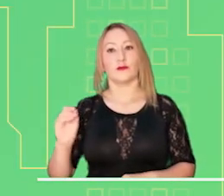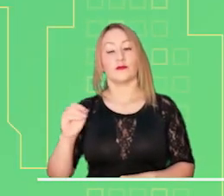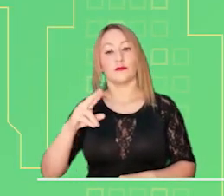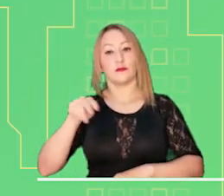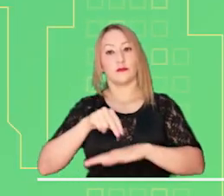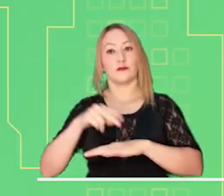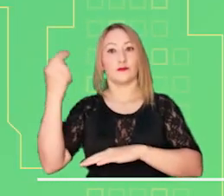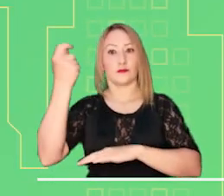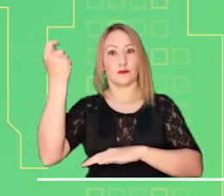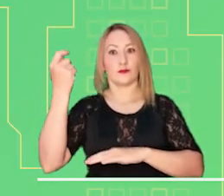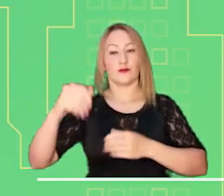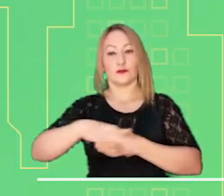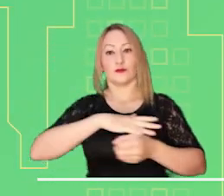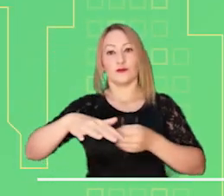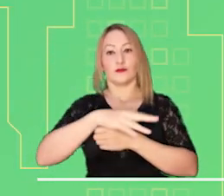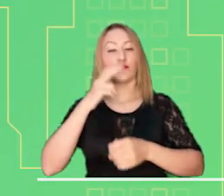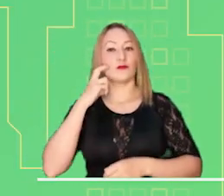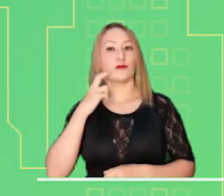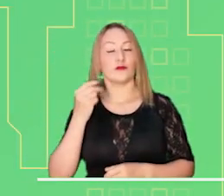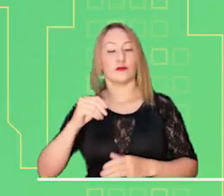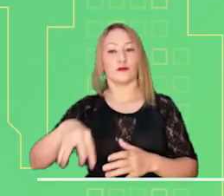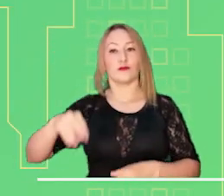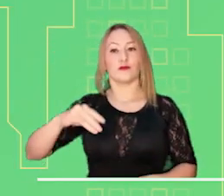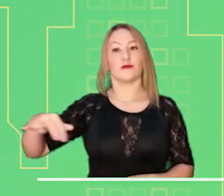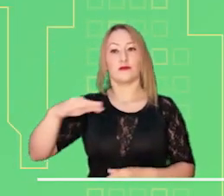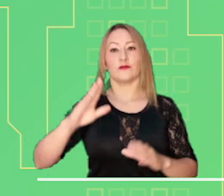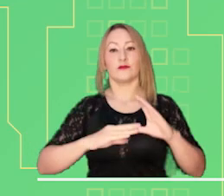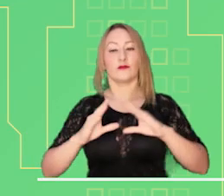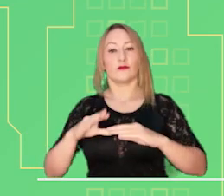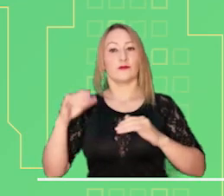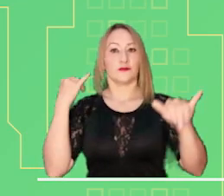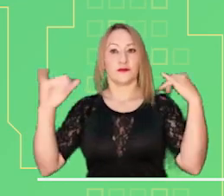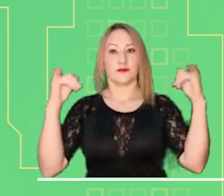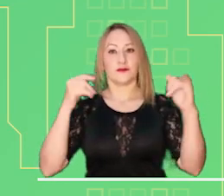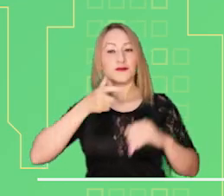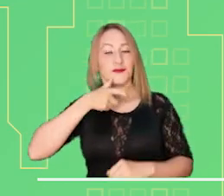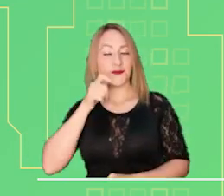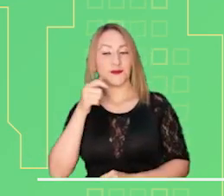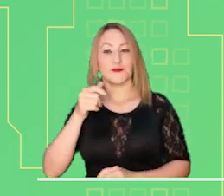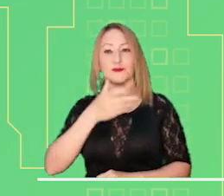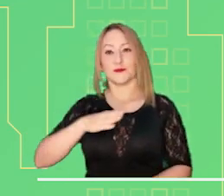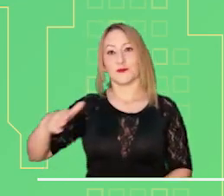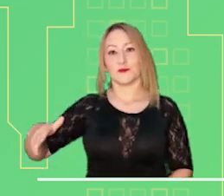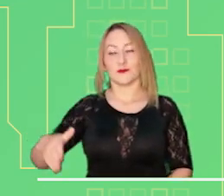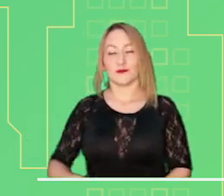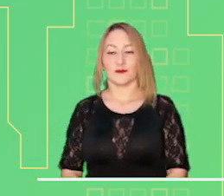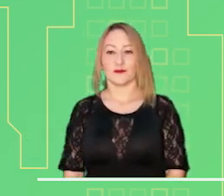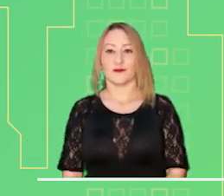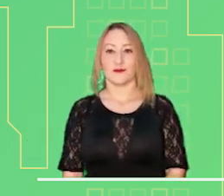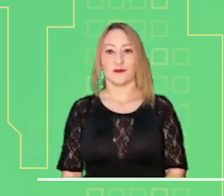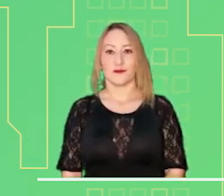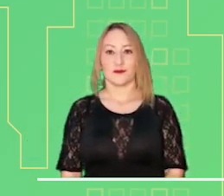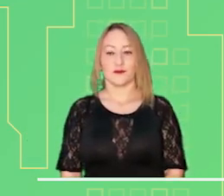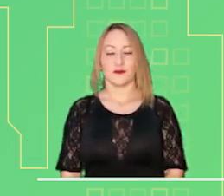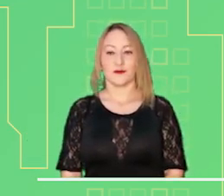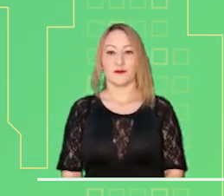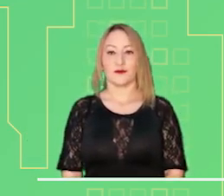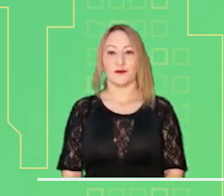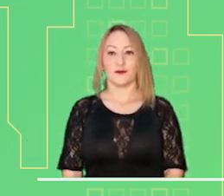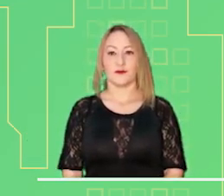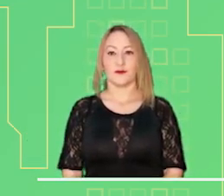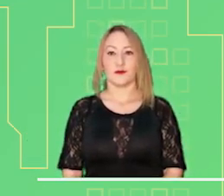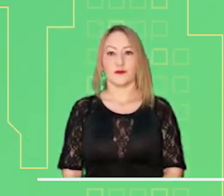Alerta roja por probables deslizamientos de tierra en Tolima, Rizaralda, Nariño, Meta, Cundinamarca, Chocó, Magdalena, Cauca,